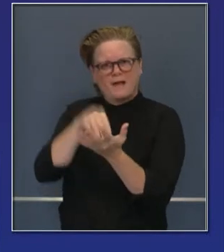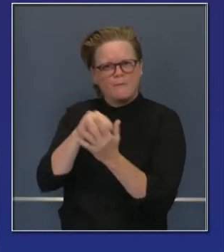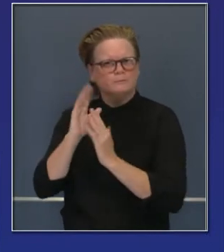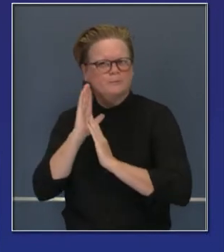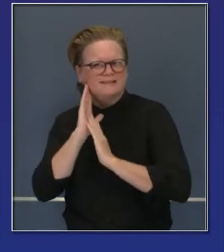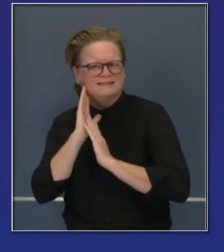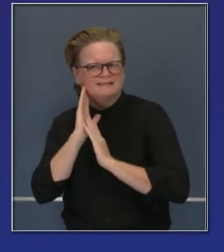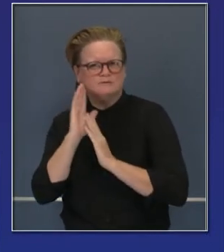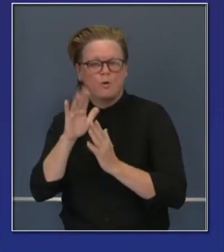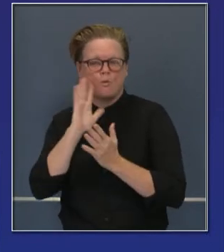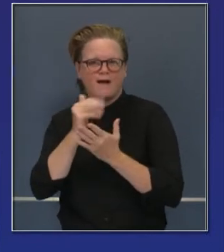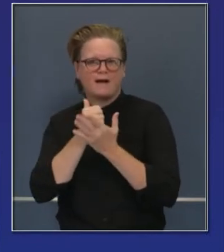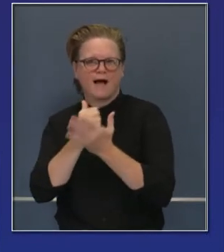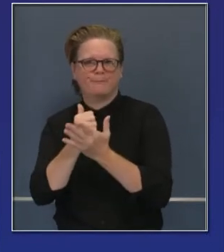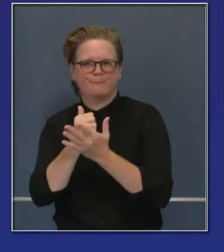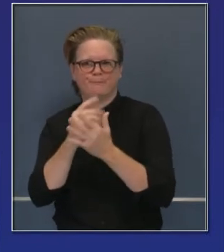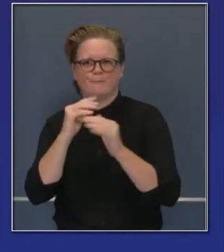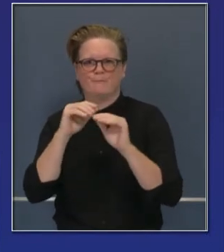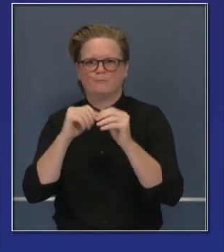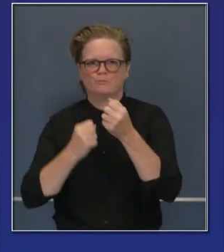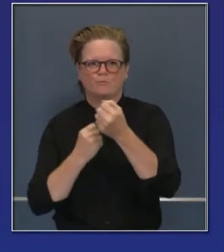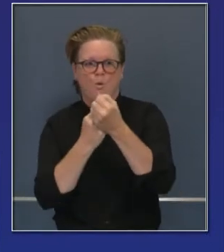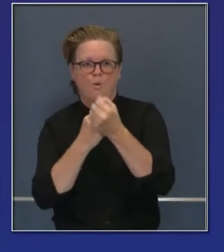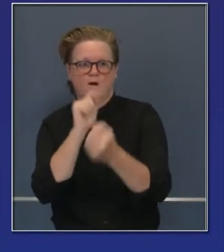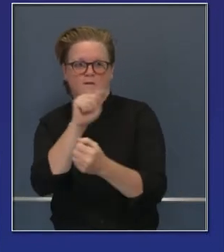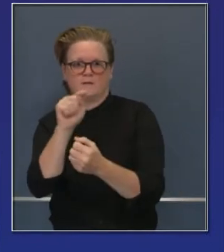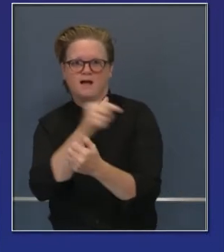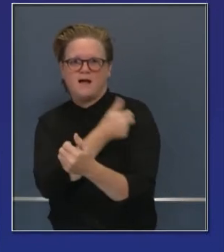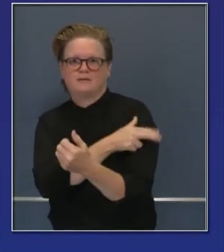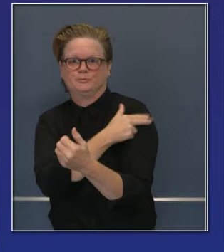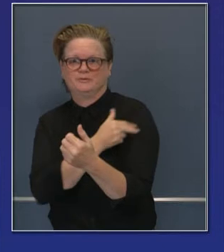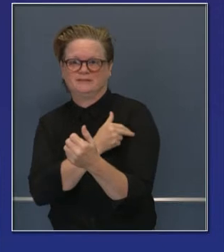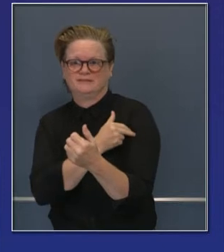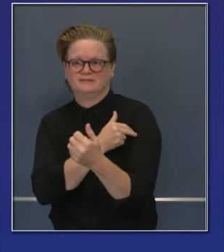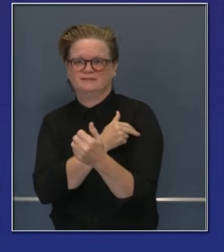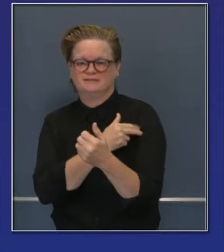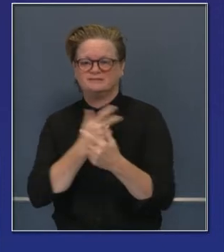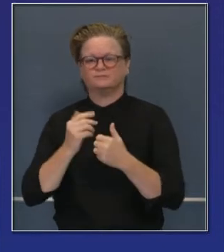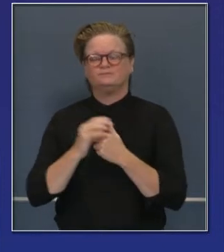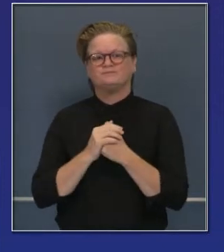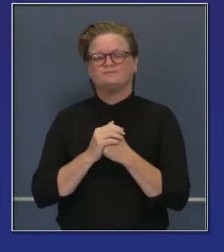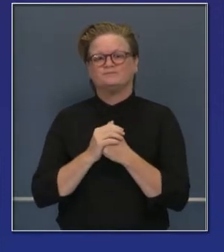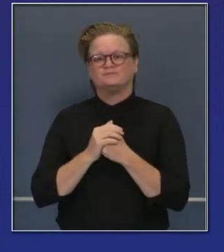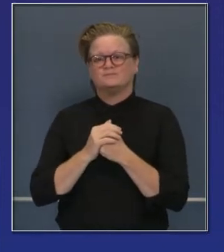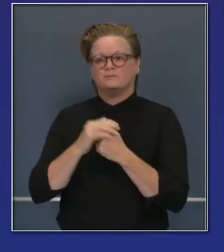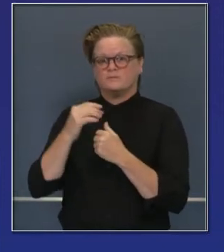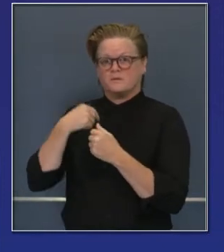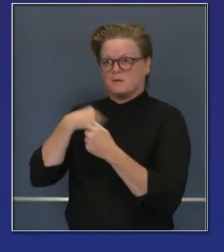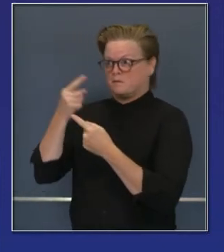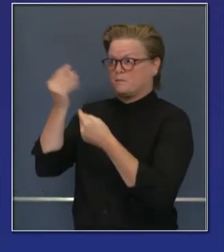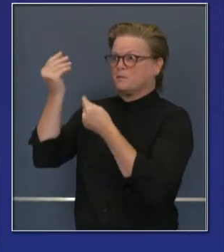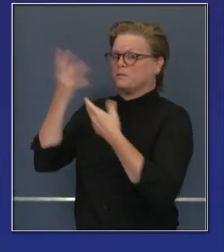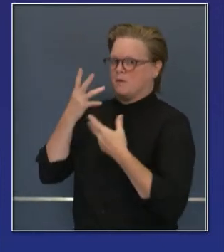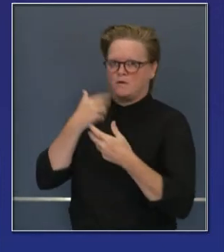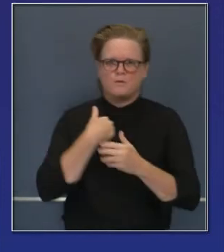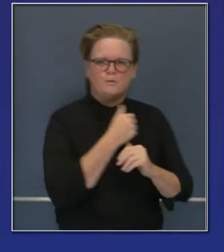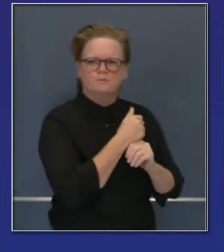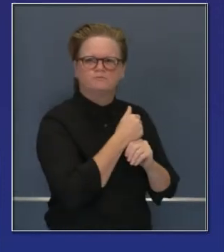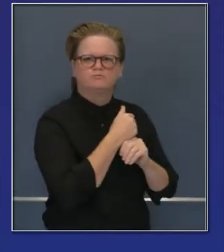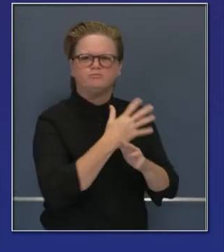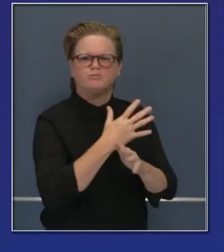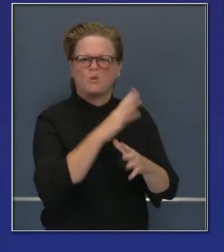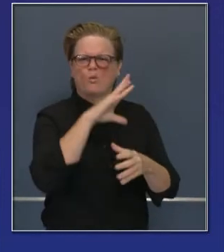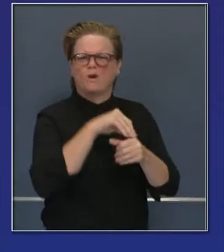proporcionar atención médica crítica fuera del sistema ya existente. En tan pocas como 24 horas.